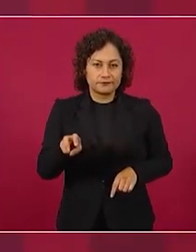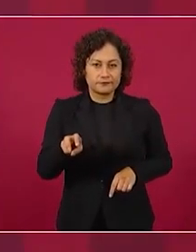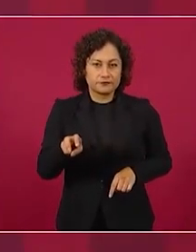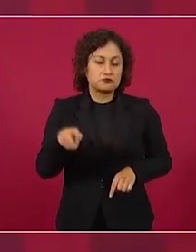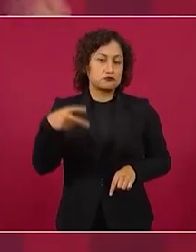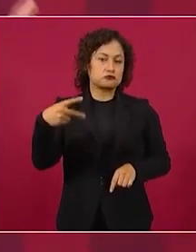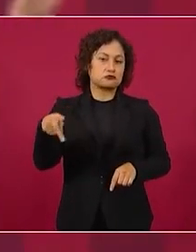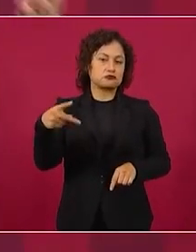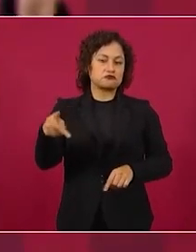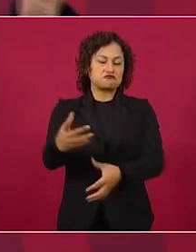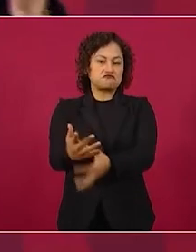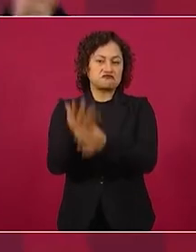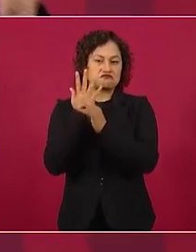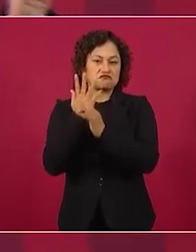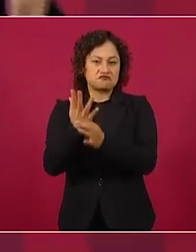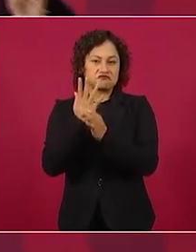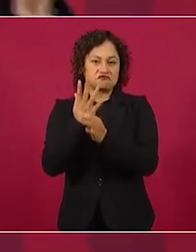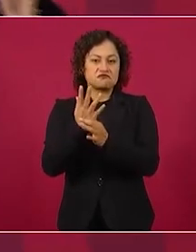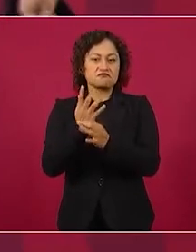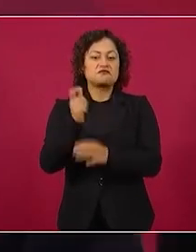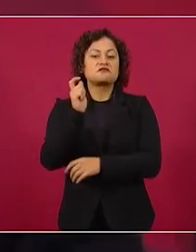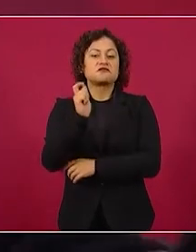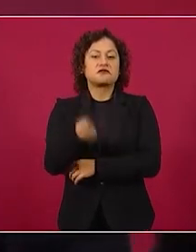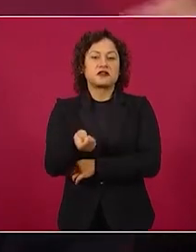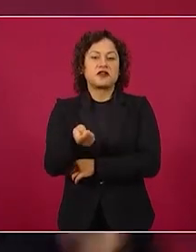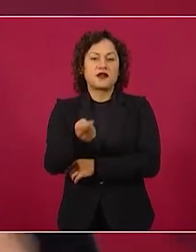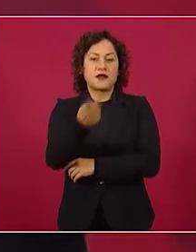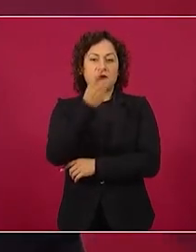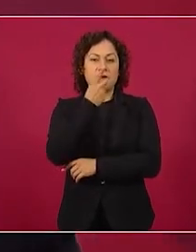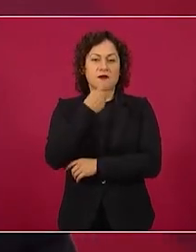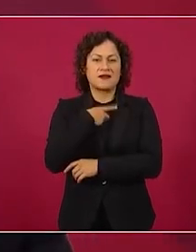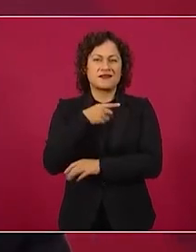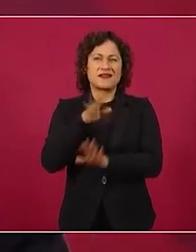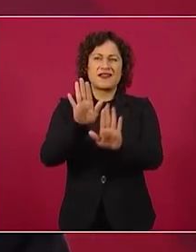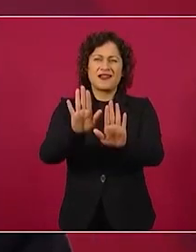que para qué trato estos temas.